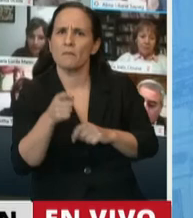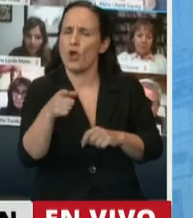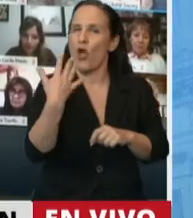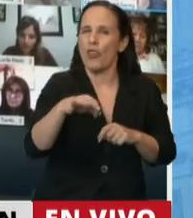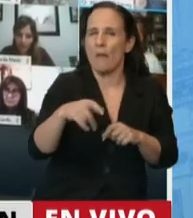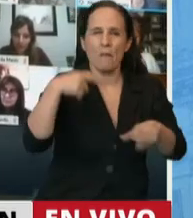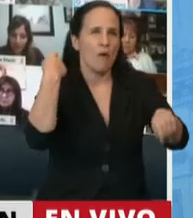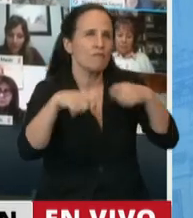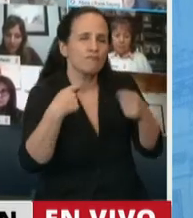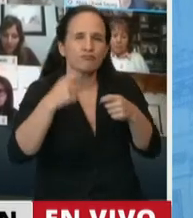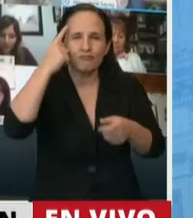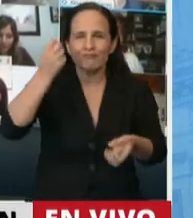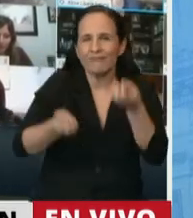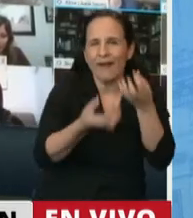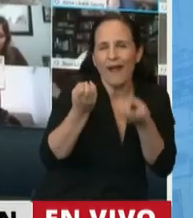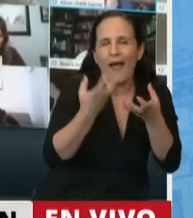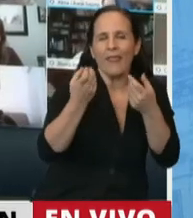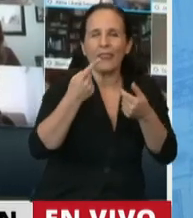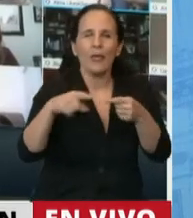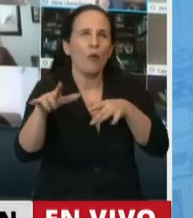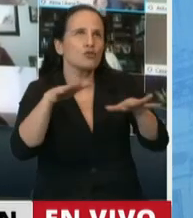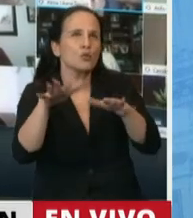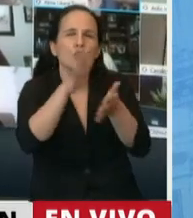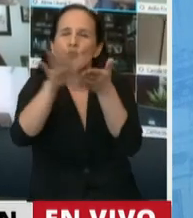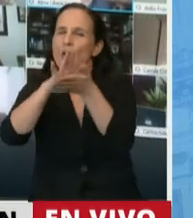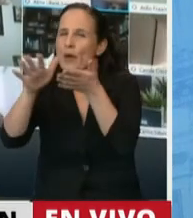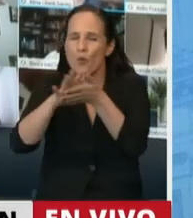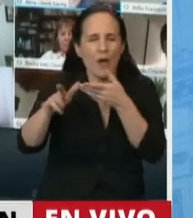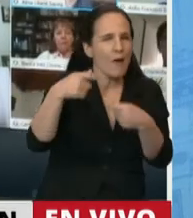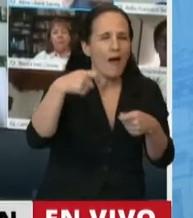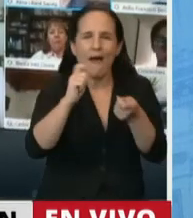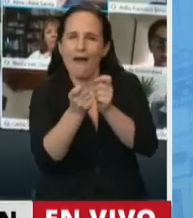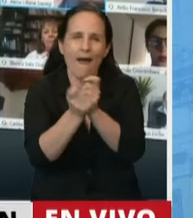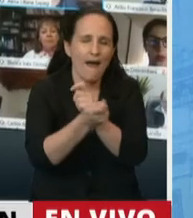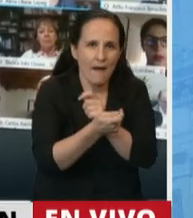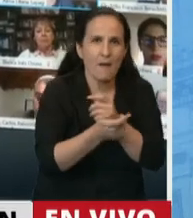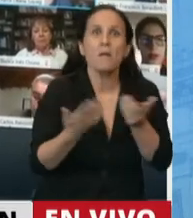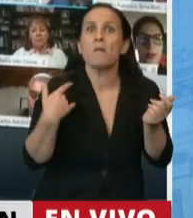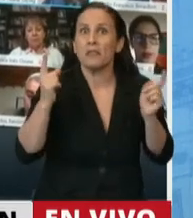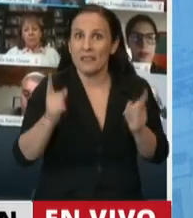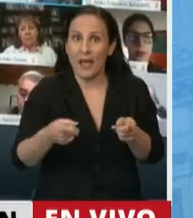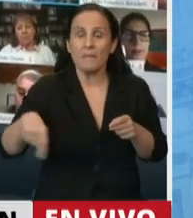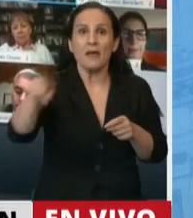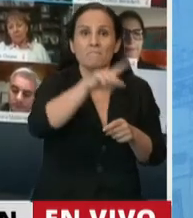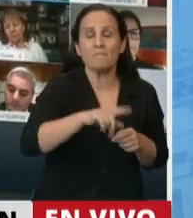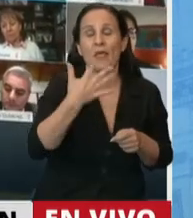ser ágiles, creativos, flexibles para enfrentar situaciones nuevas. Y yo agregaría también pacientes.